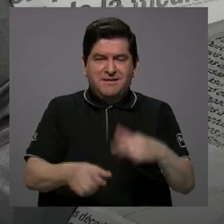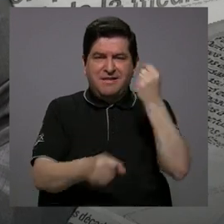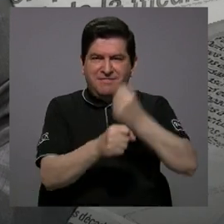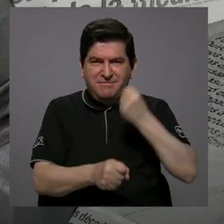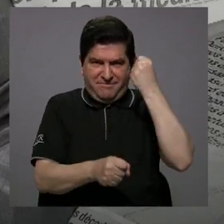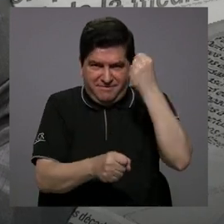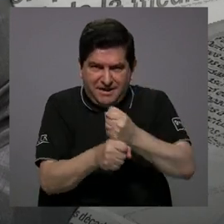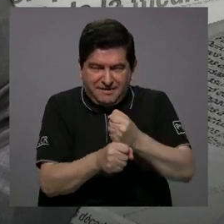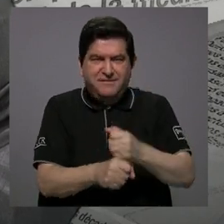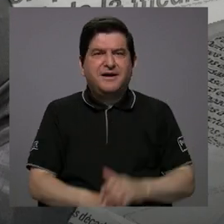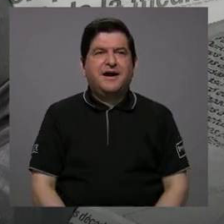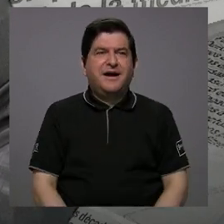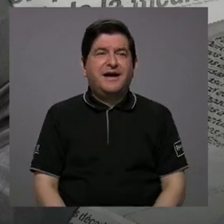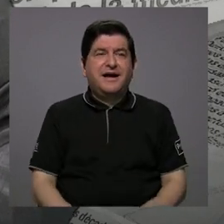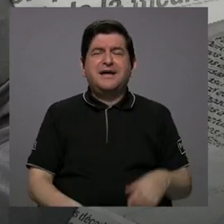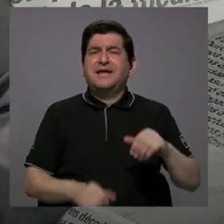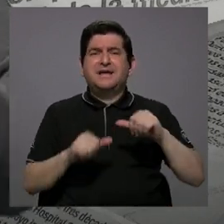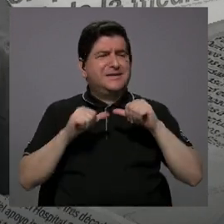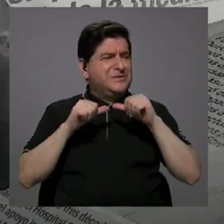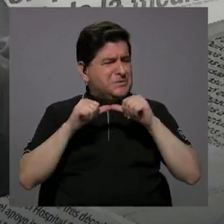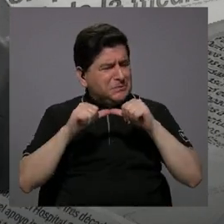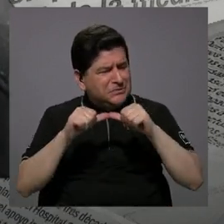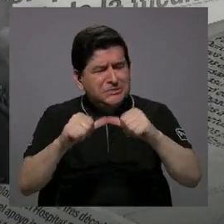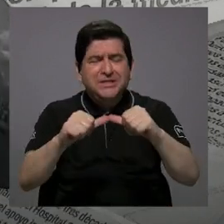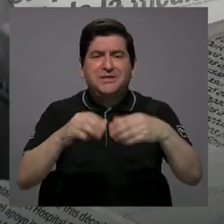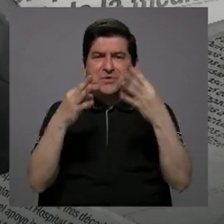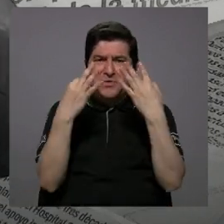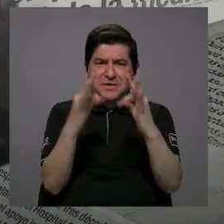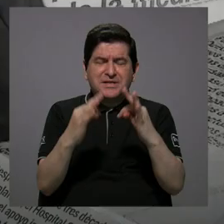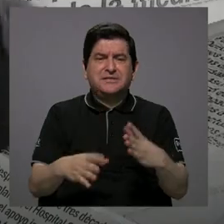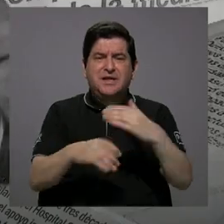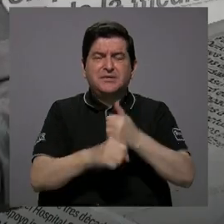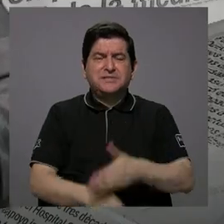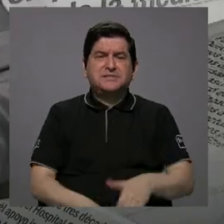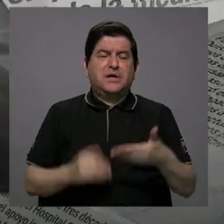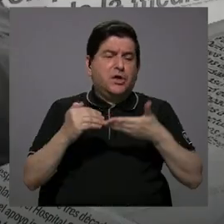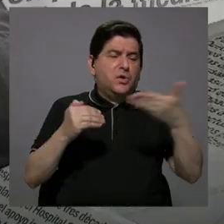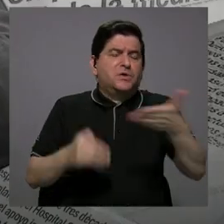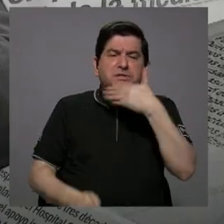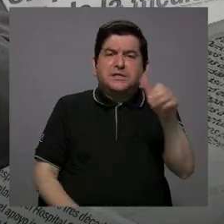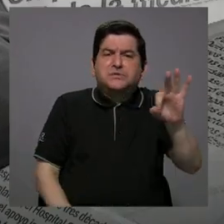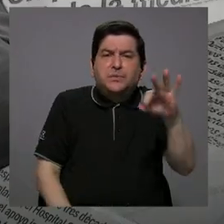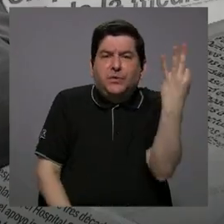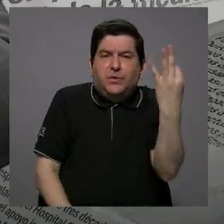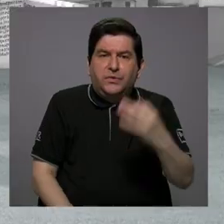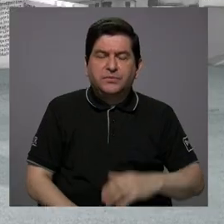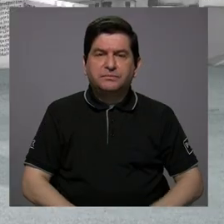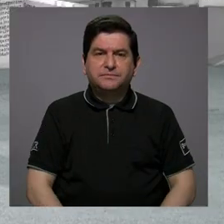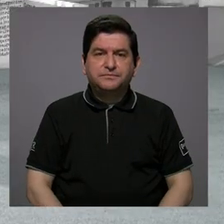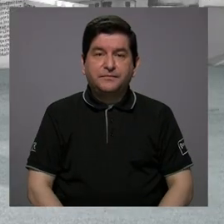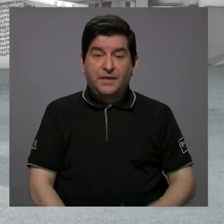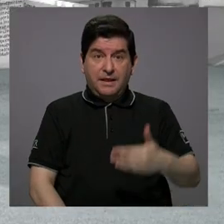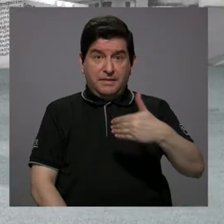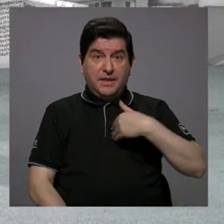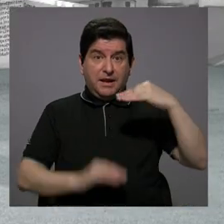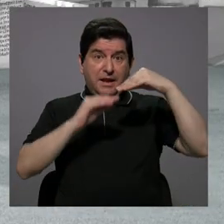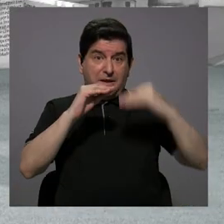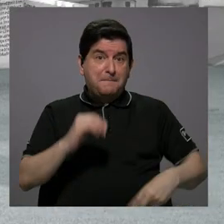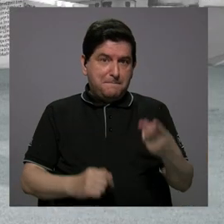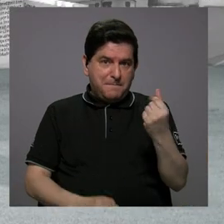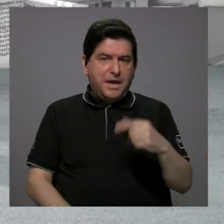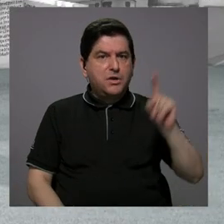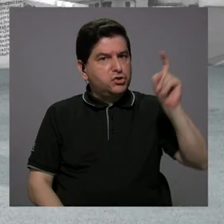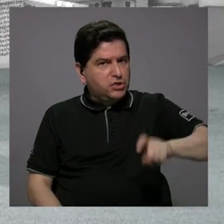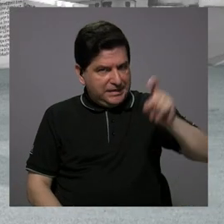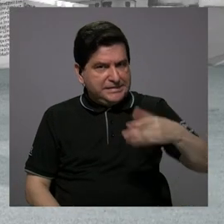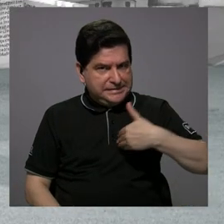trabajan sin descanso para tratar de hacer las cosas de la mejor manera. O sea, tenemos mucha menos plata de la